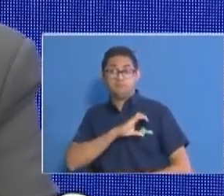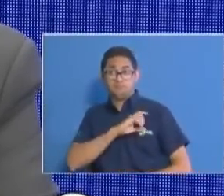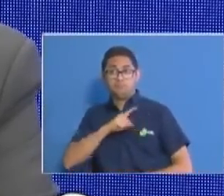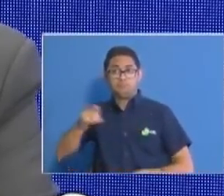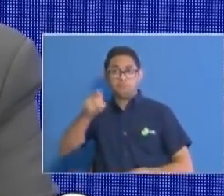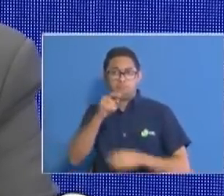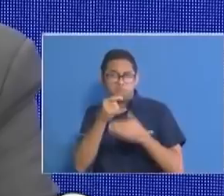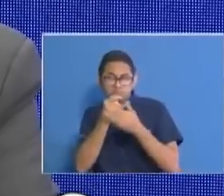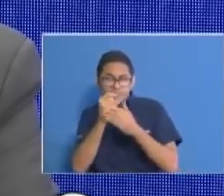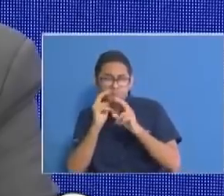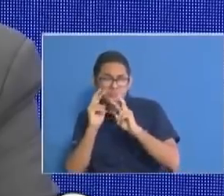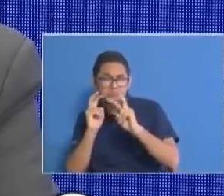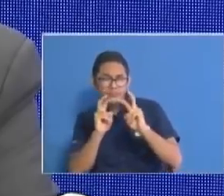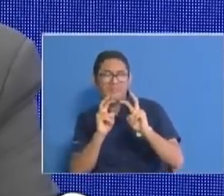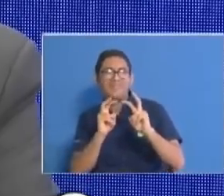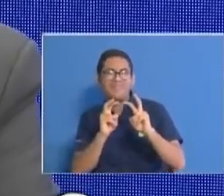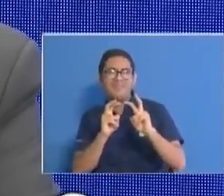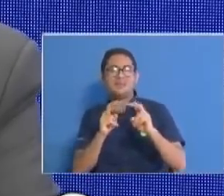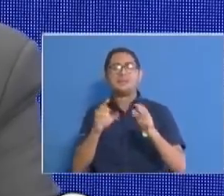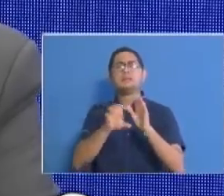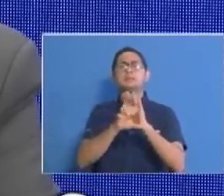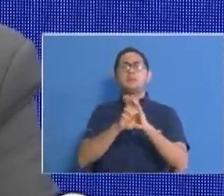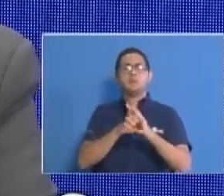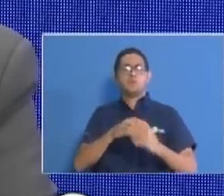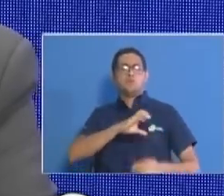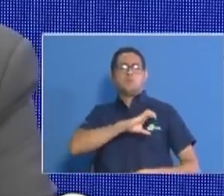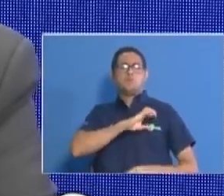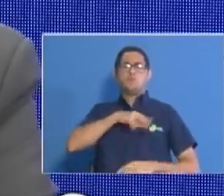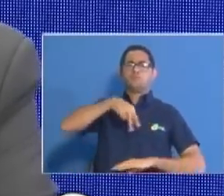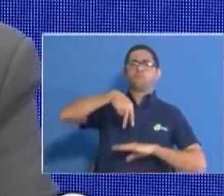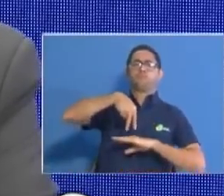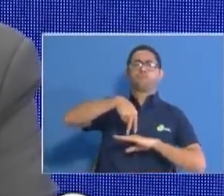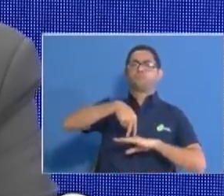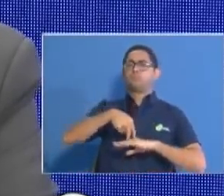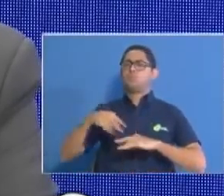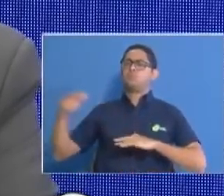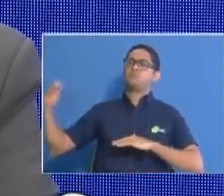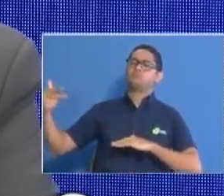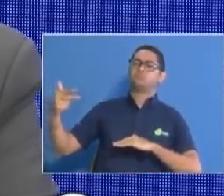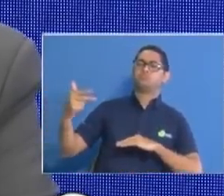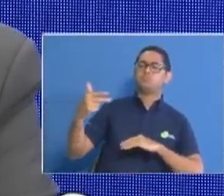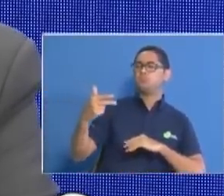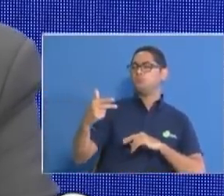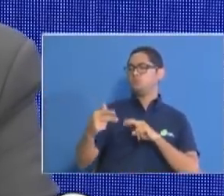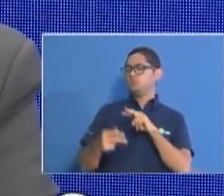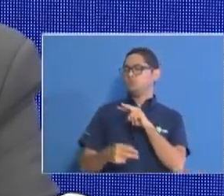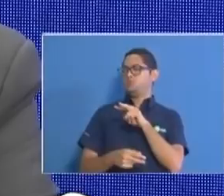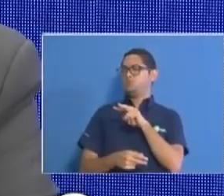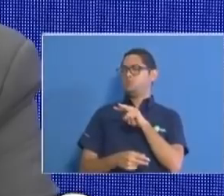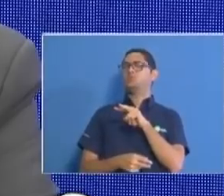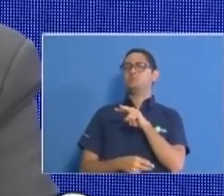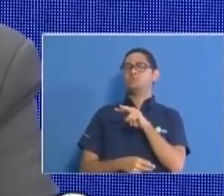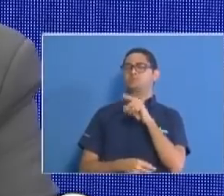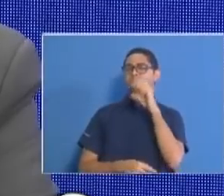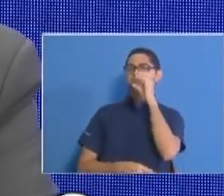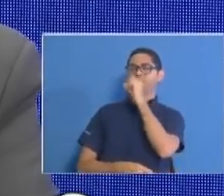en la revisión que se hacen en los puestos de control se tiene el registro de seis casos